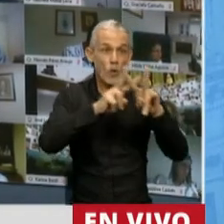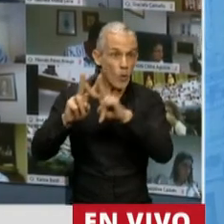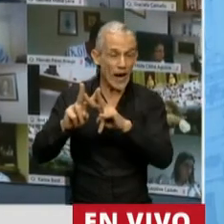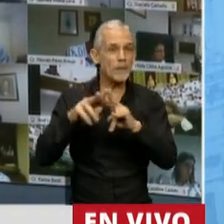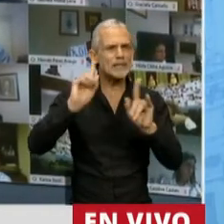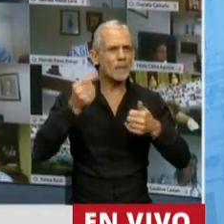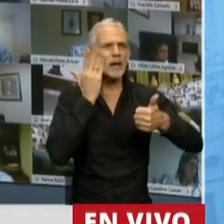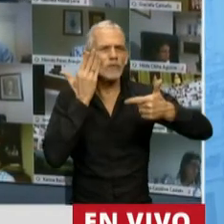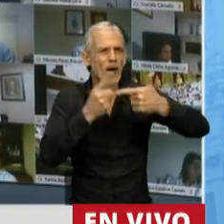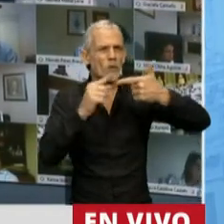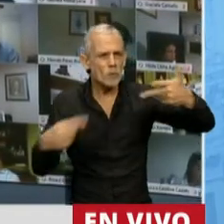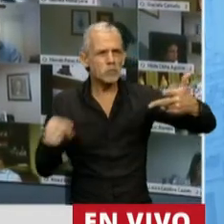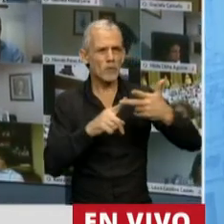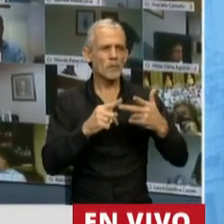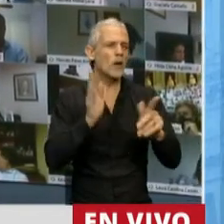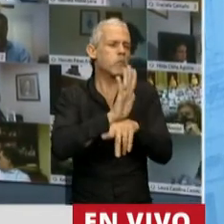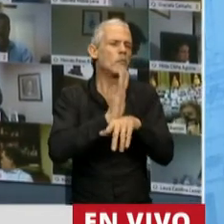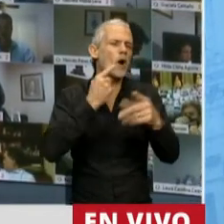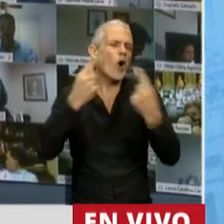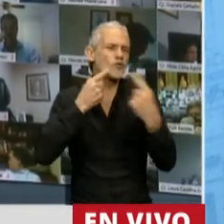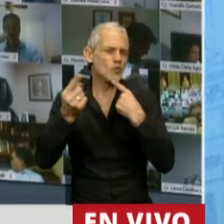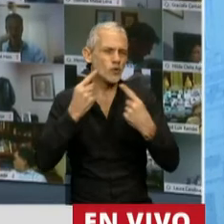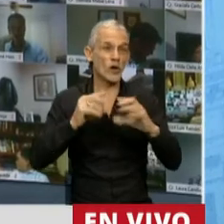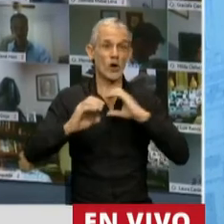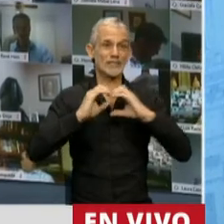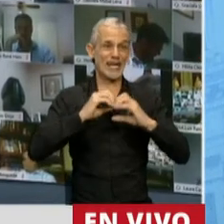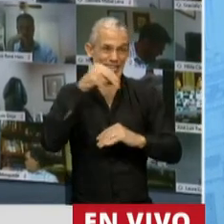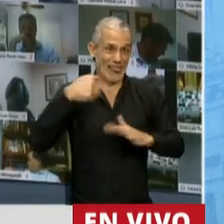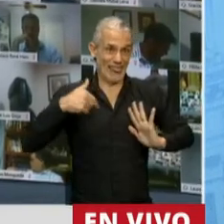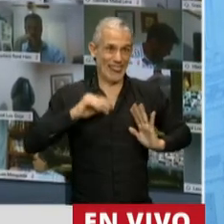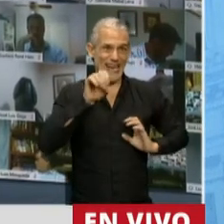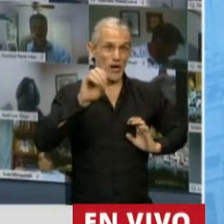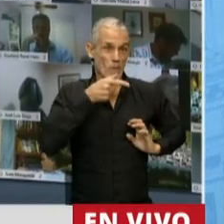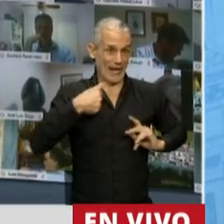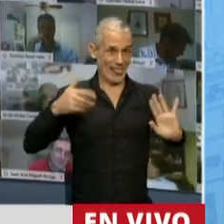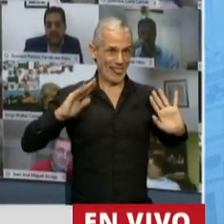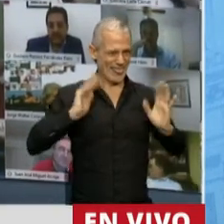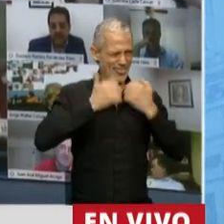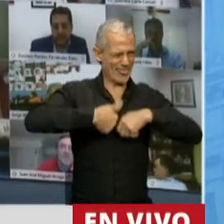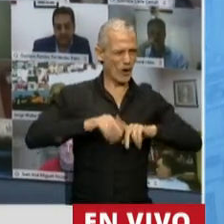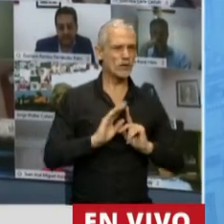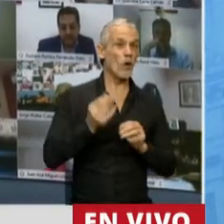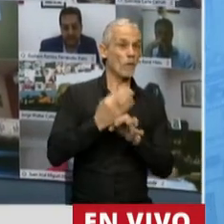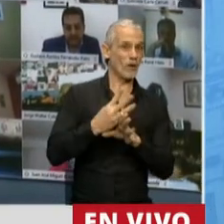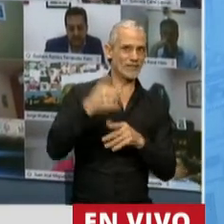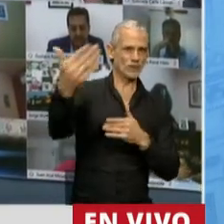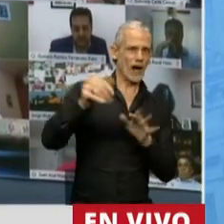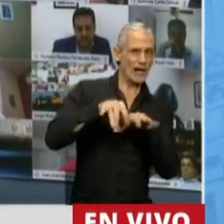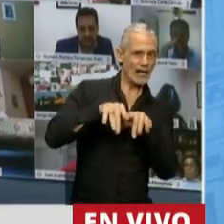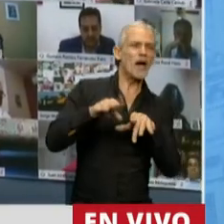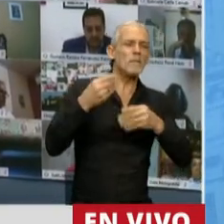y redes sociales que funcionan como un consultorio online con un chat anónimo atendido por profesionales justamente para eso, para hablar de todo.